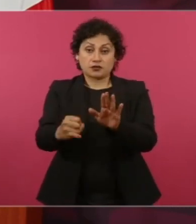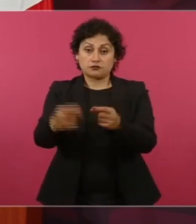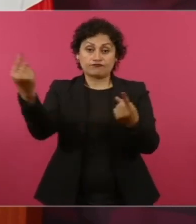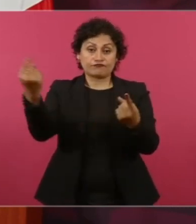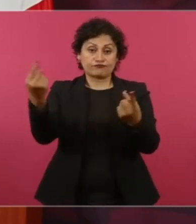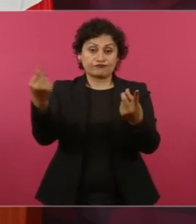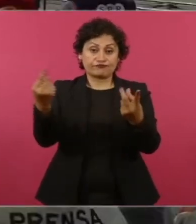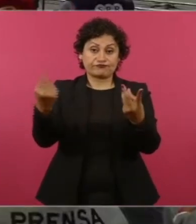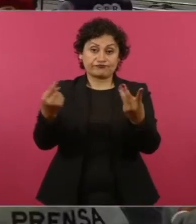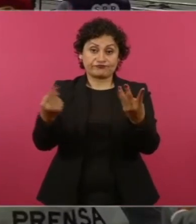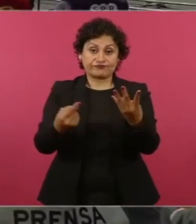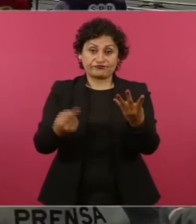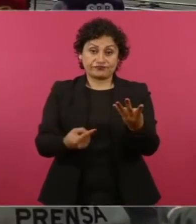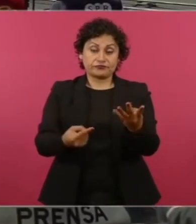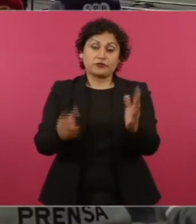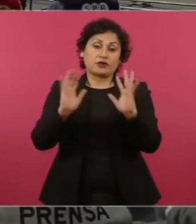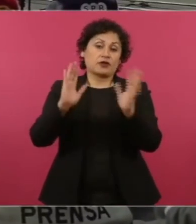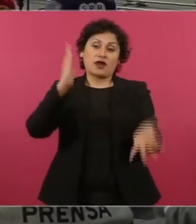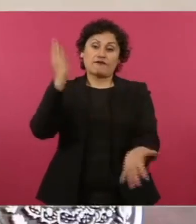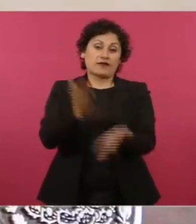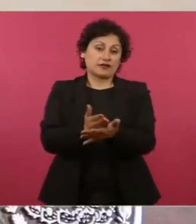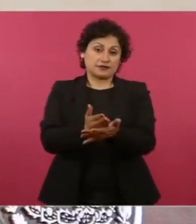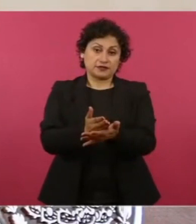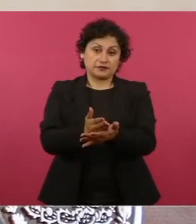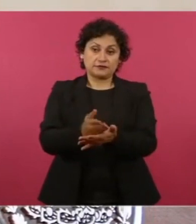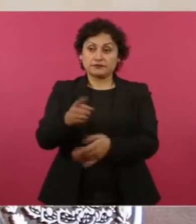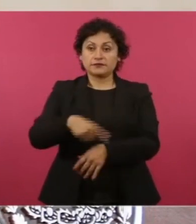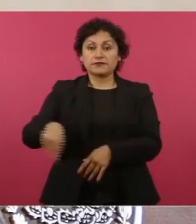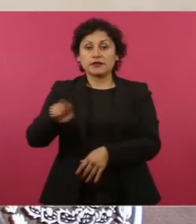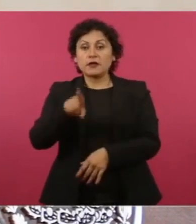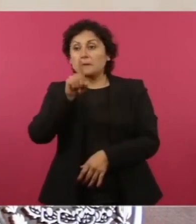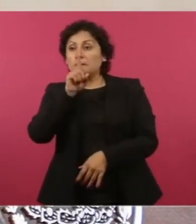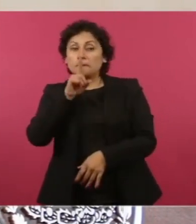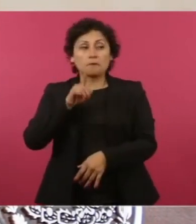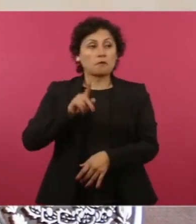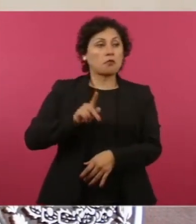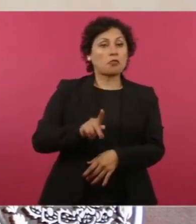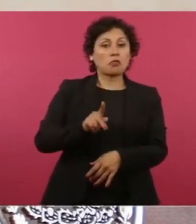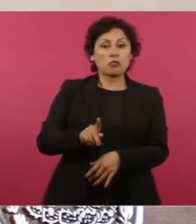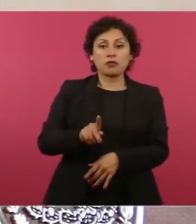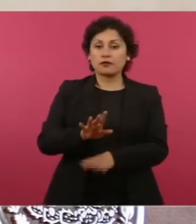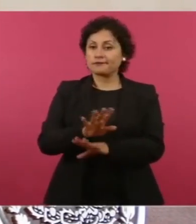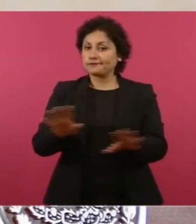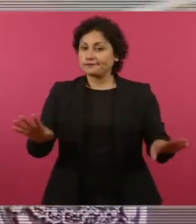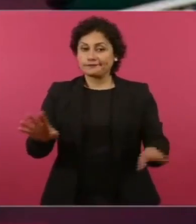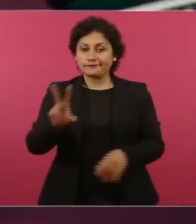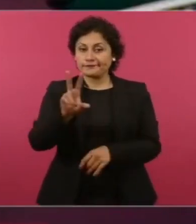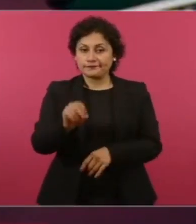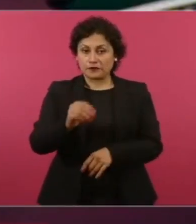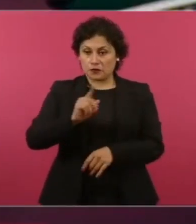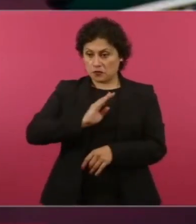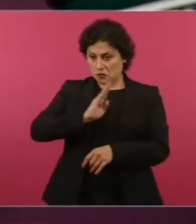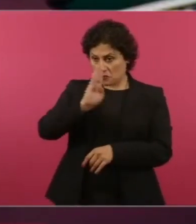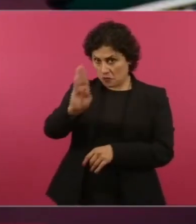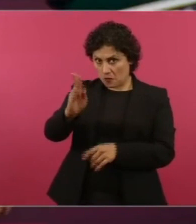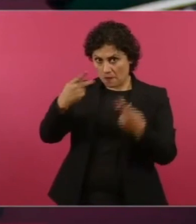Por favor, ya basta de simular, porque no es un asunto personal, no